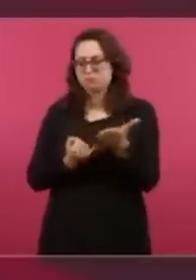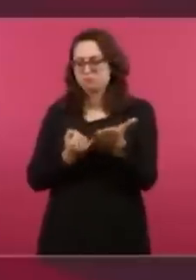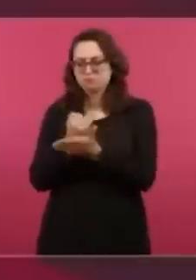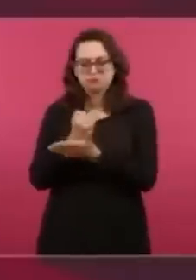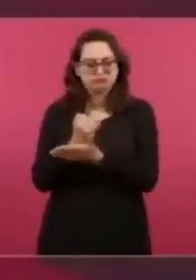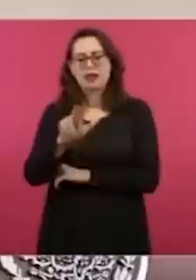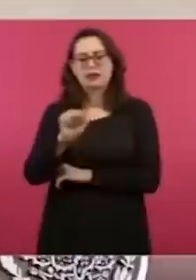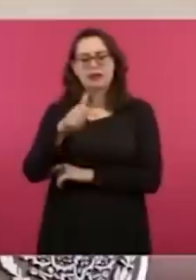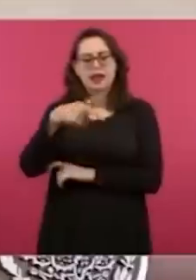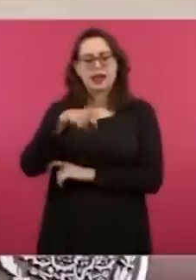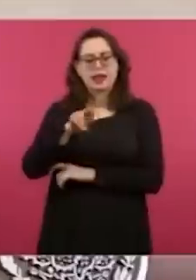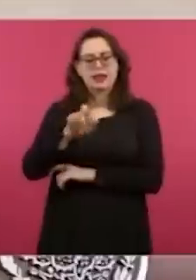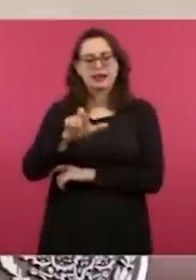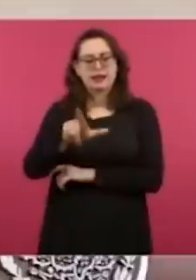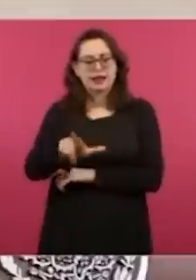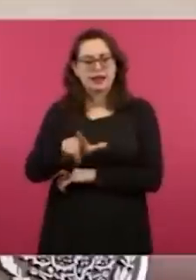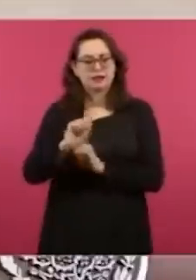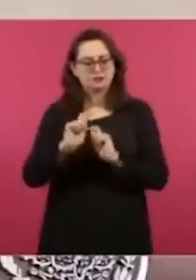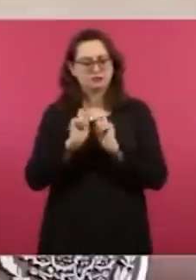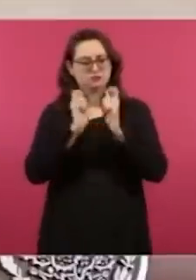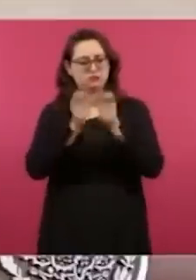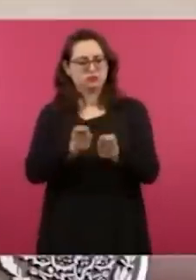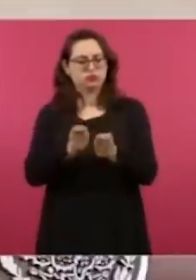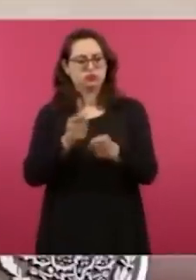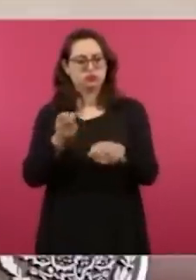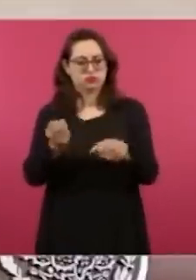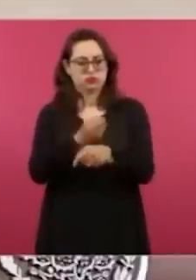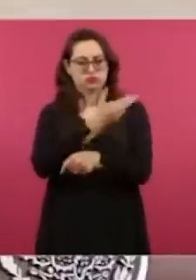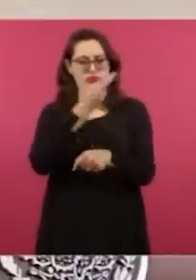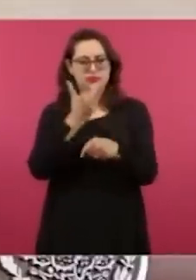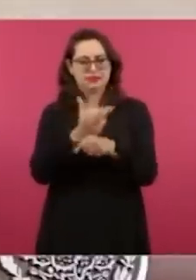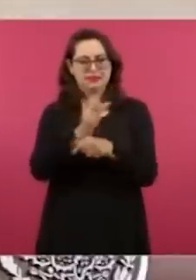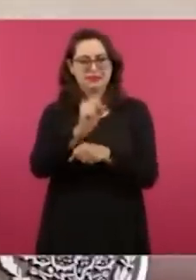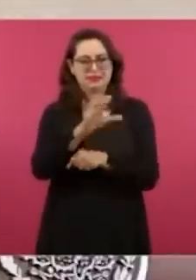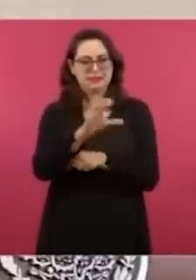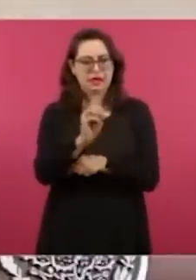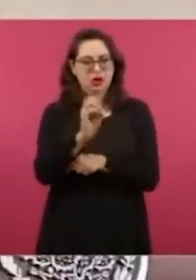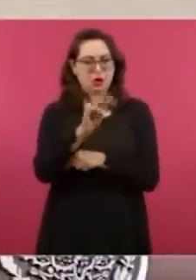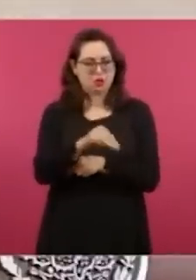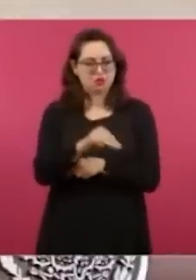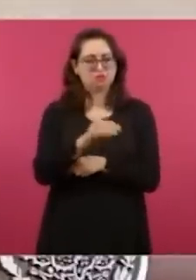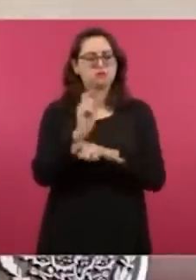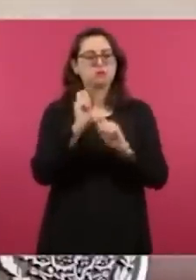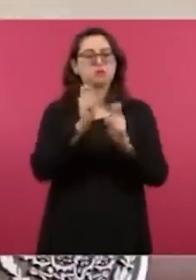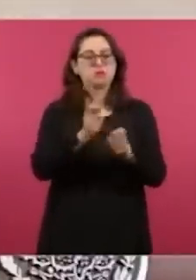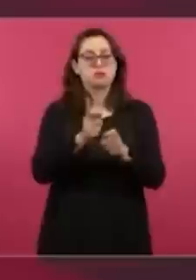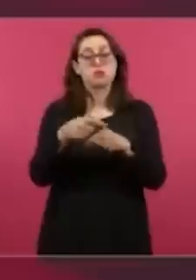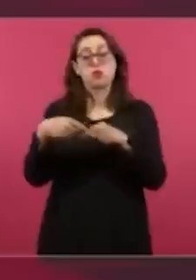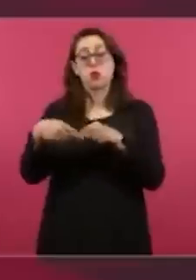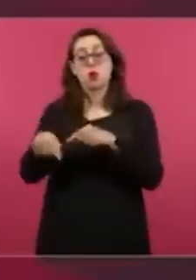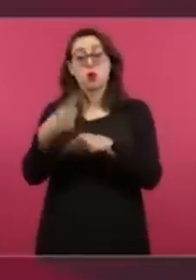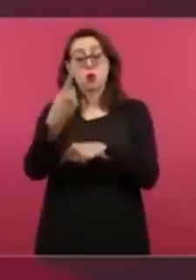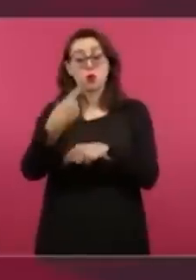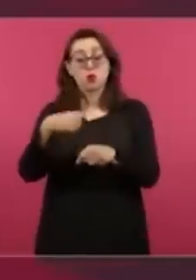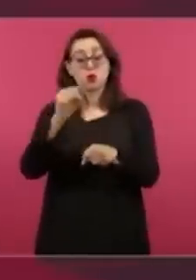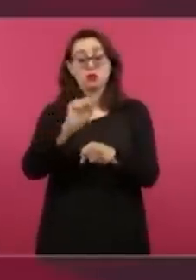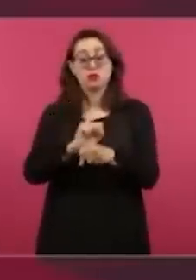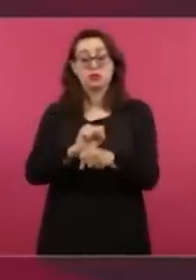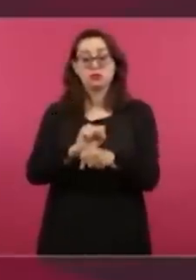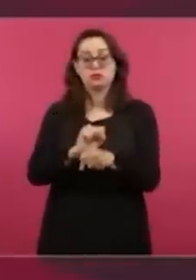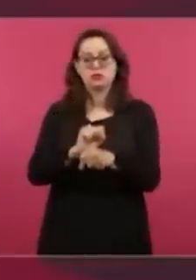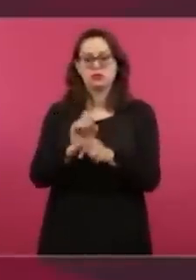Raquel, la Economía, y a la semana viene esa